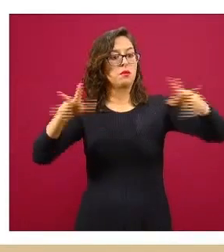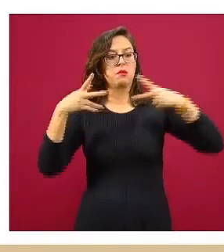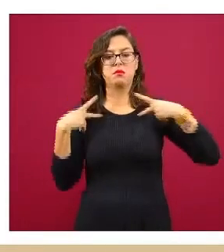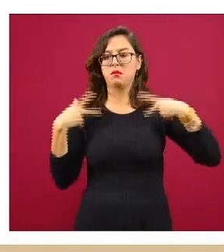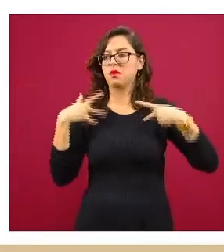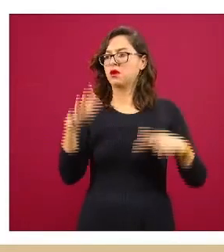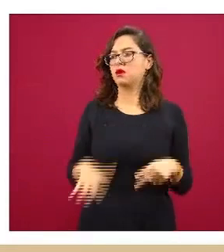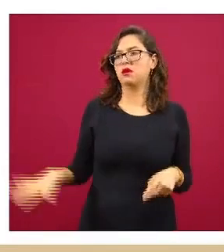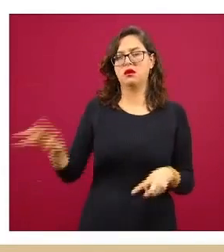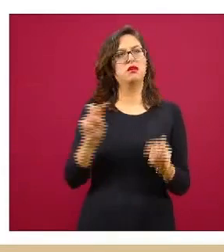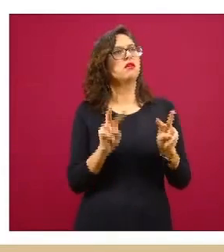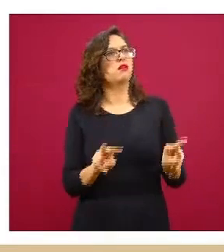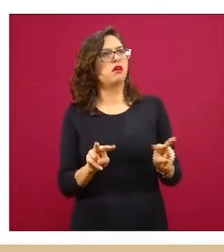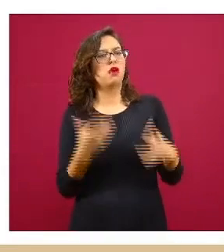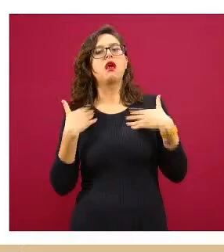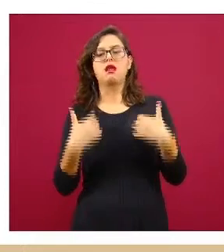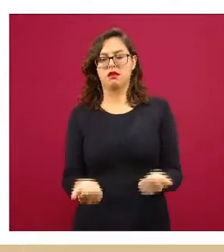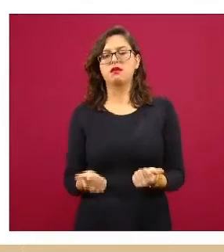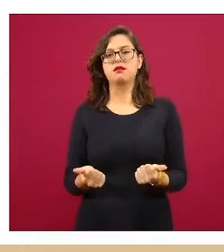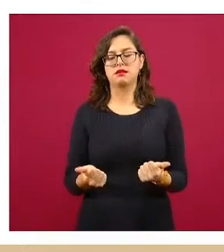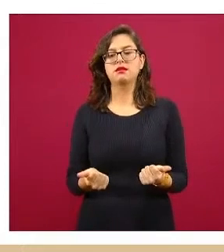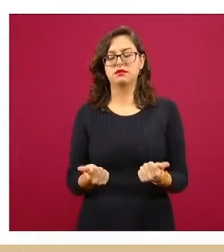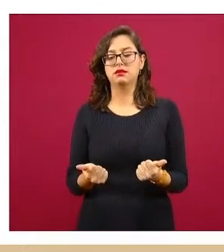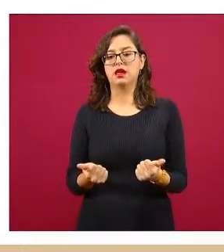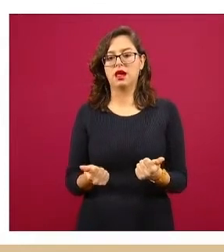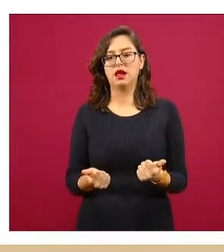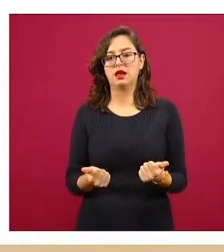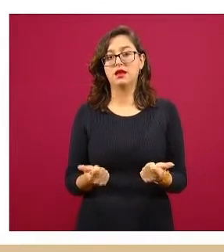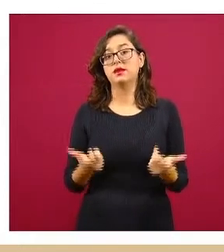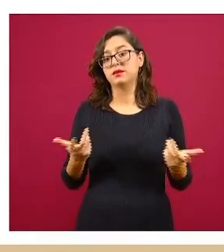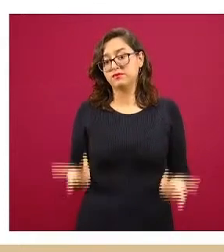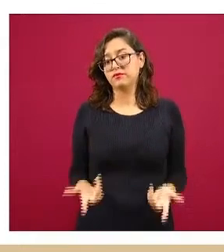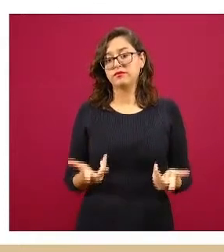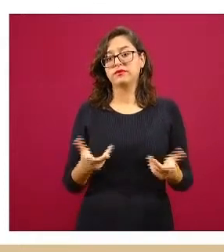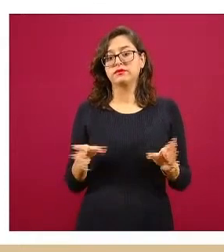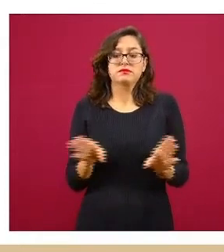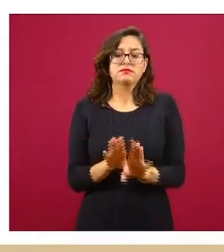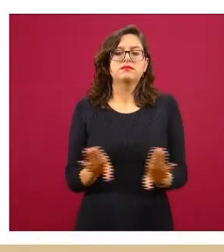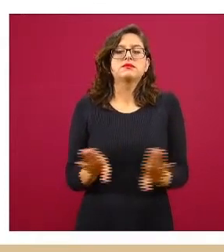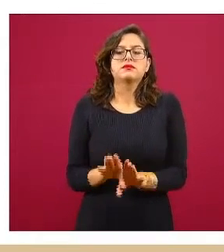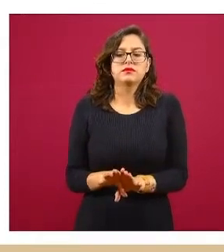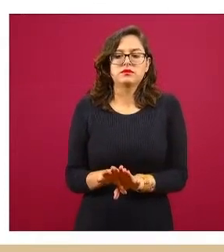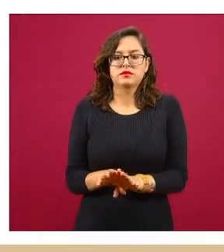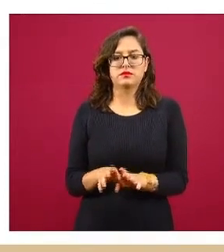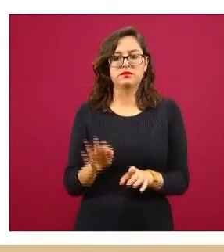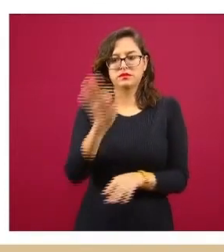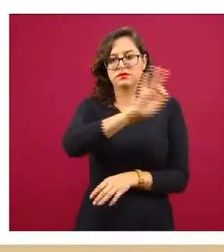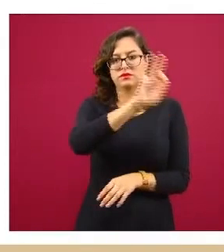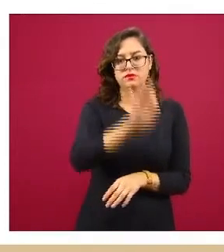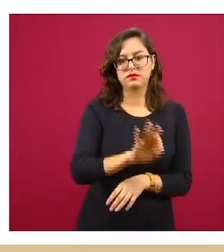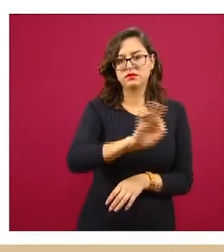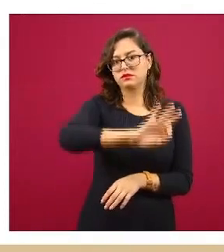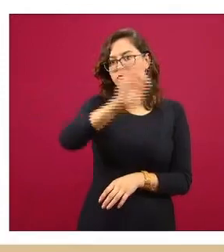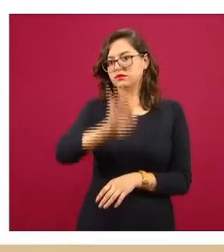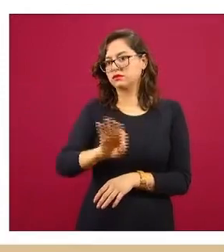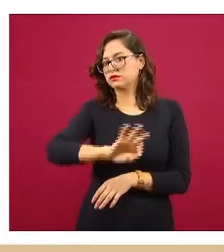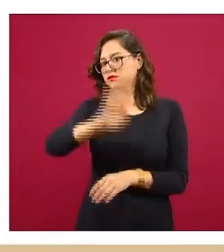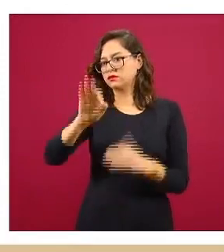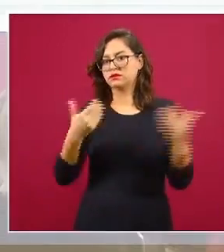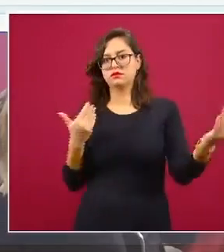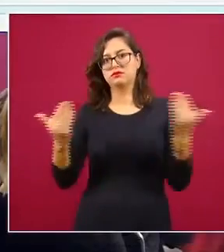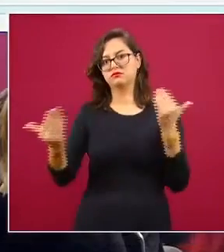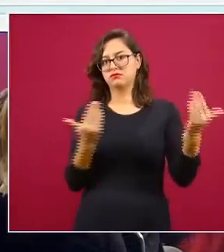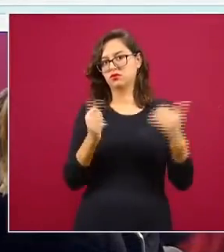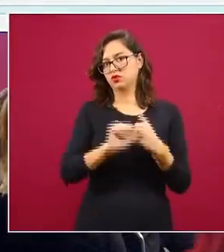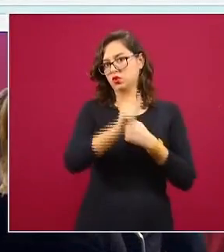vayan entendiendo este indicador para ver un poco cómo se comportan las tasas de defunción con